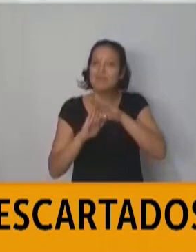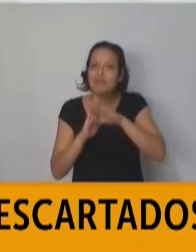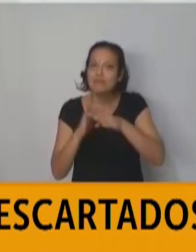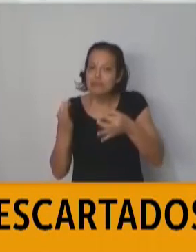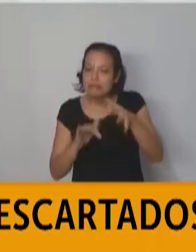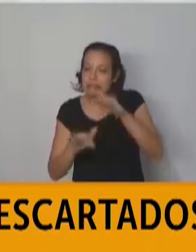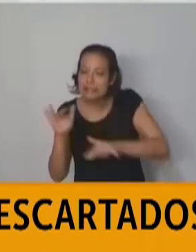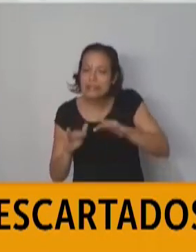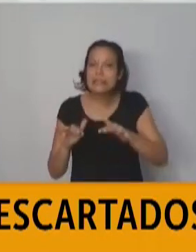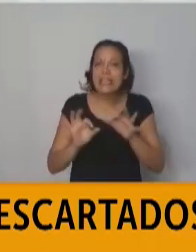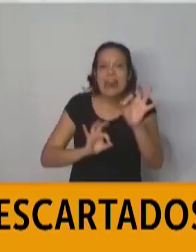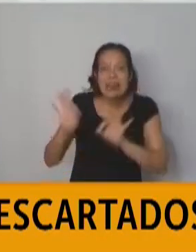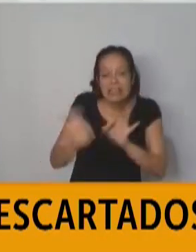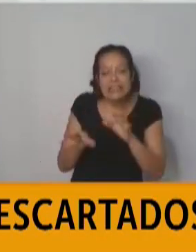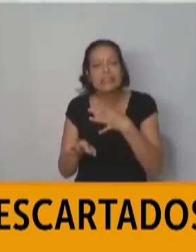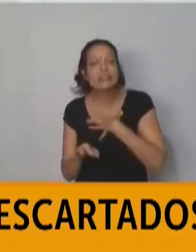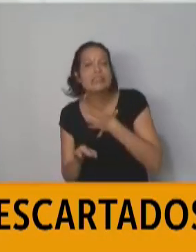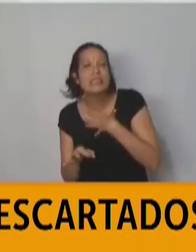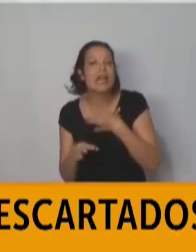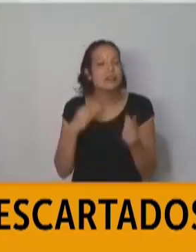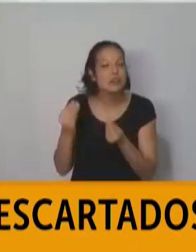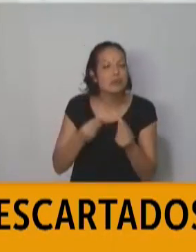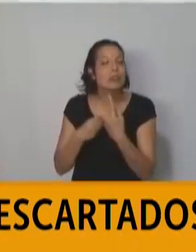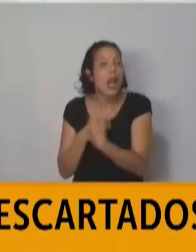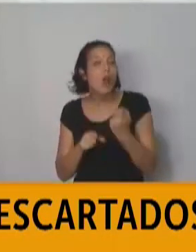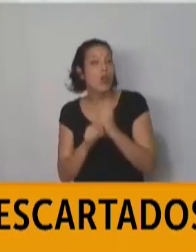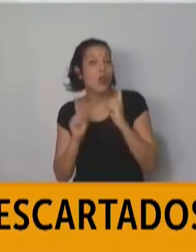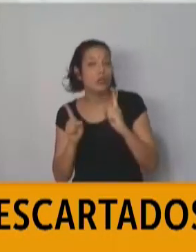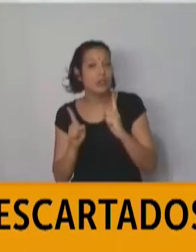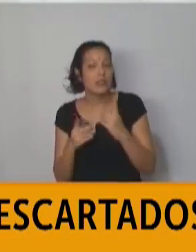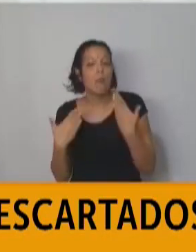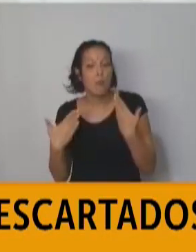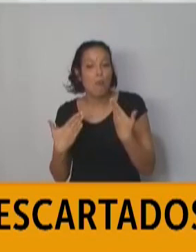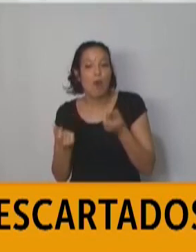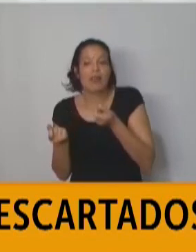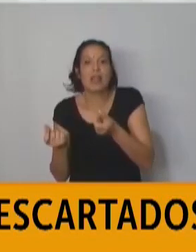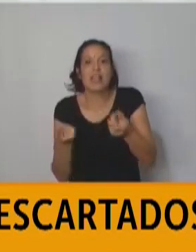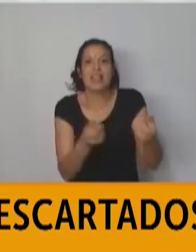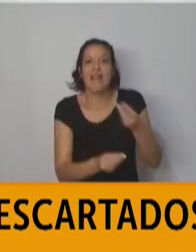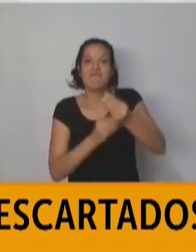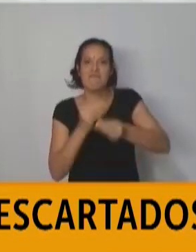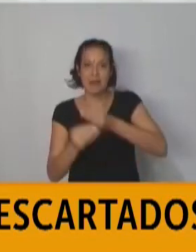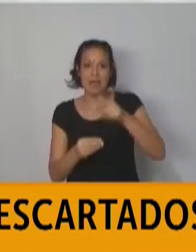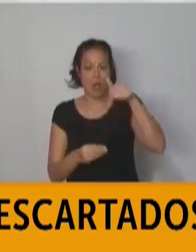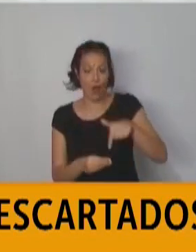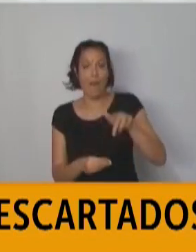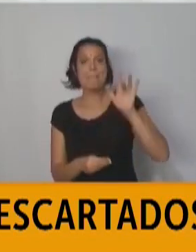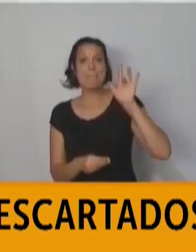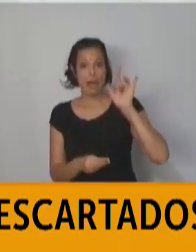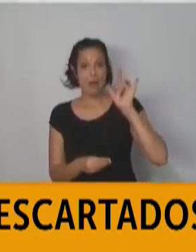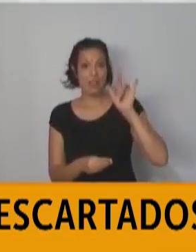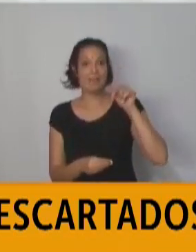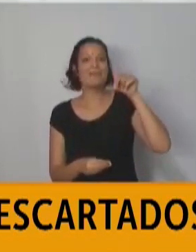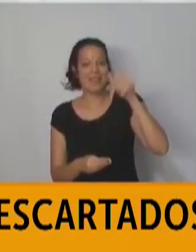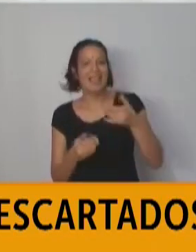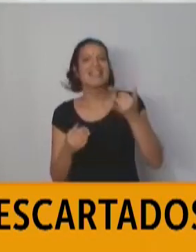del diseño de las clases que cada uno de los docentes iba a acercar a las familias. Hoy estamos a miércoles y eso debería estar